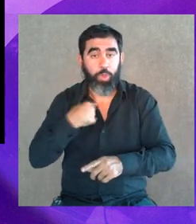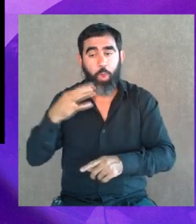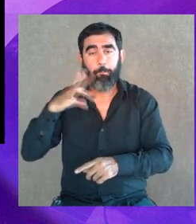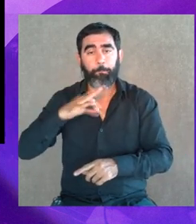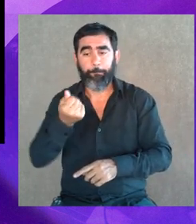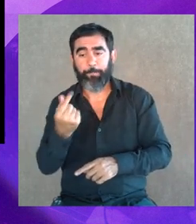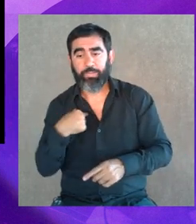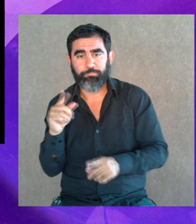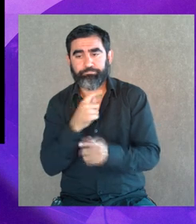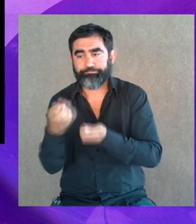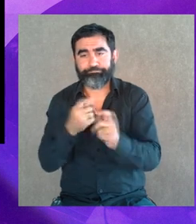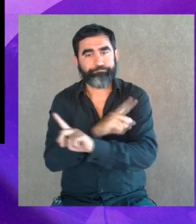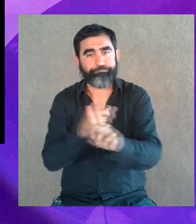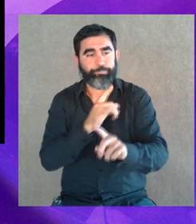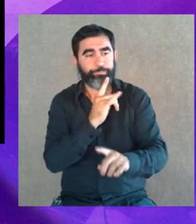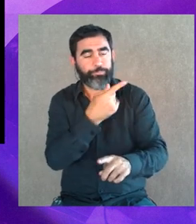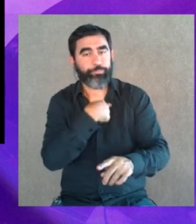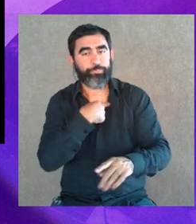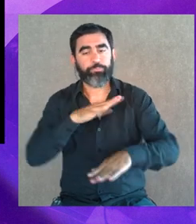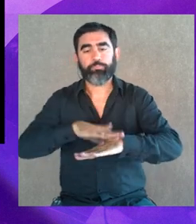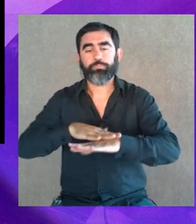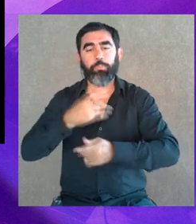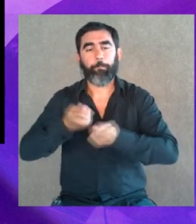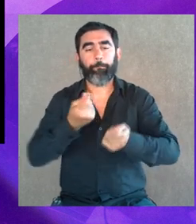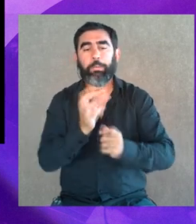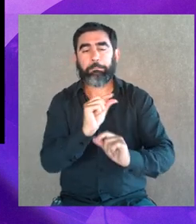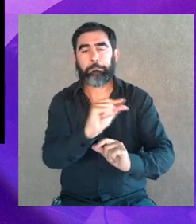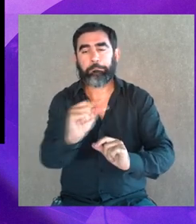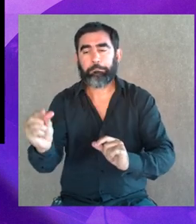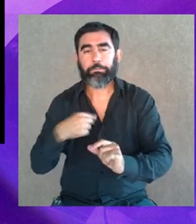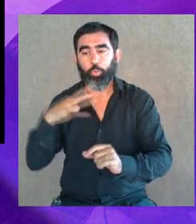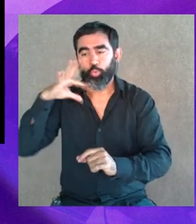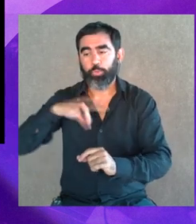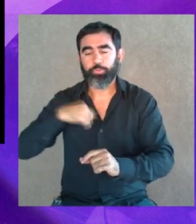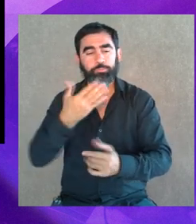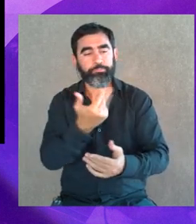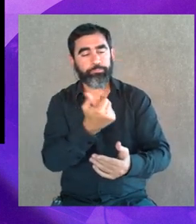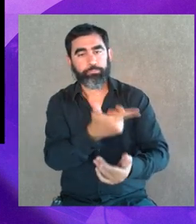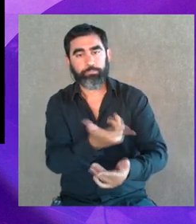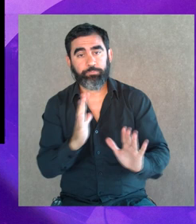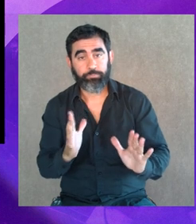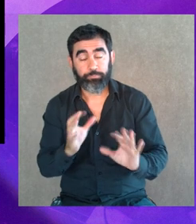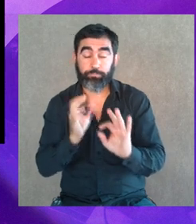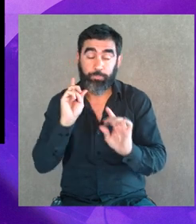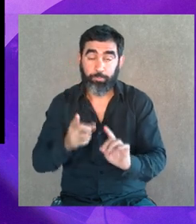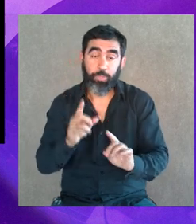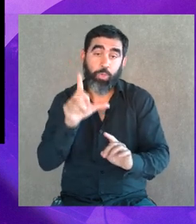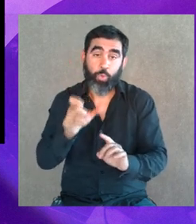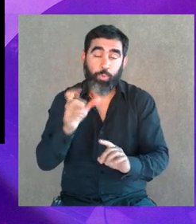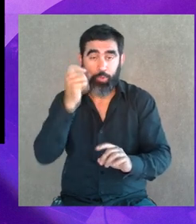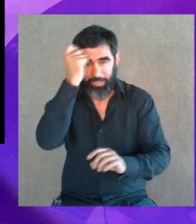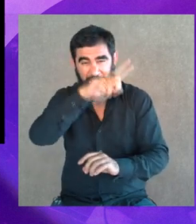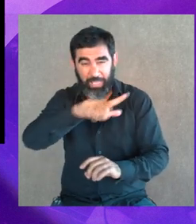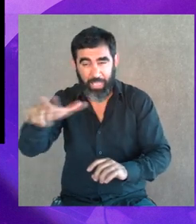La plata no la manejan, no le dejan acceder ni a su propio sueldo, ni a hablar si es